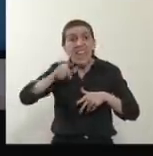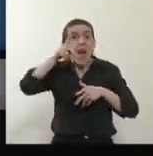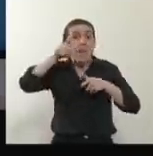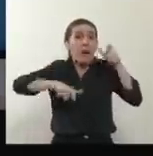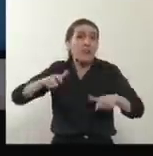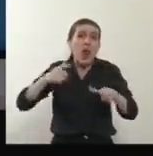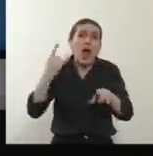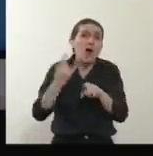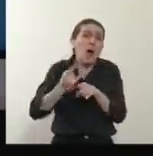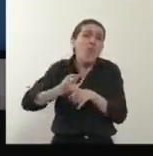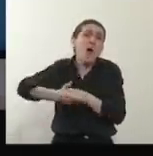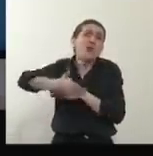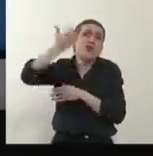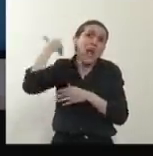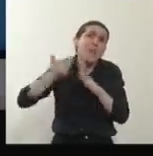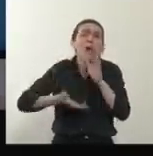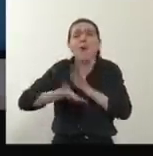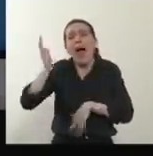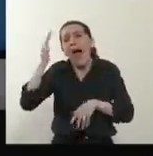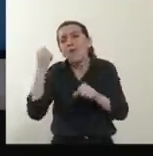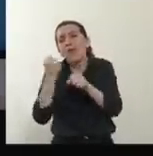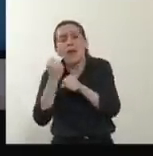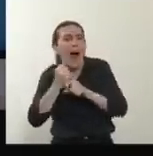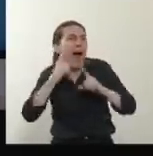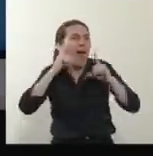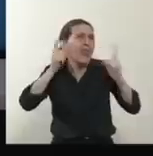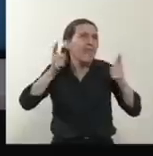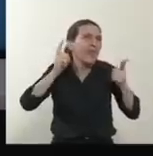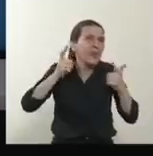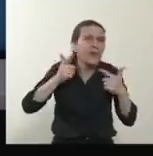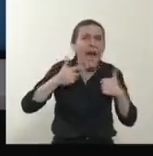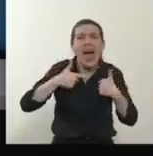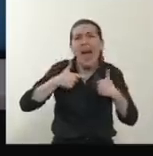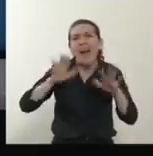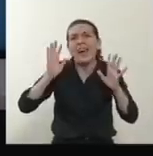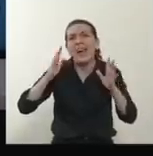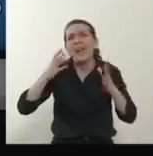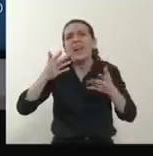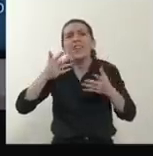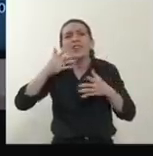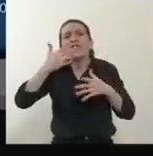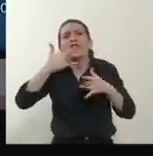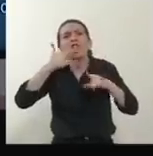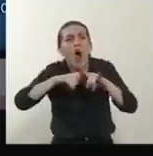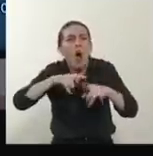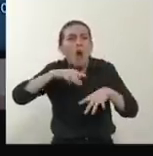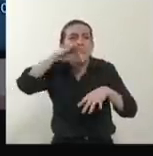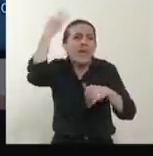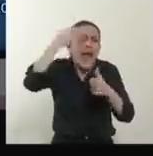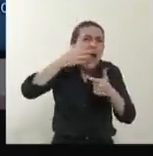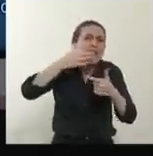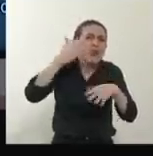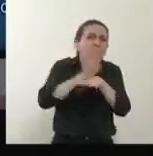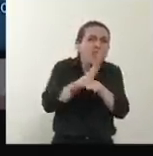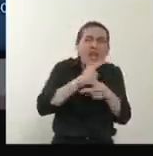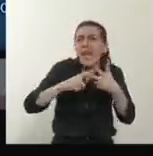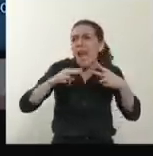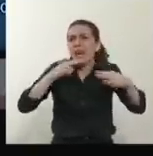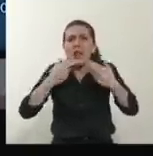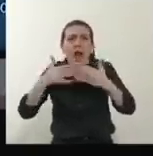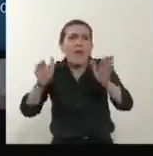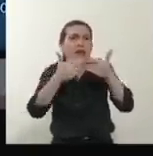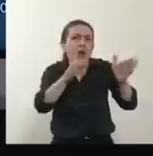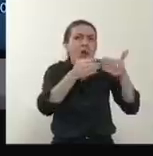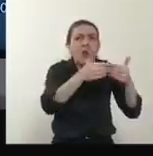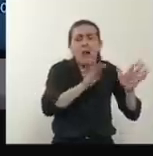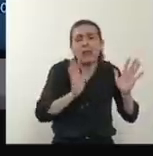podamos ir a trabajar, podamos disfrutar, que funcionen los espectáculos, que funcionen los restaurantes. Pero esto es lo que